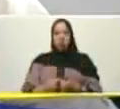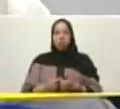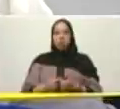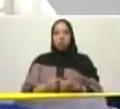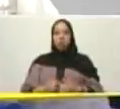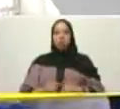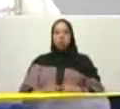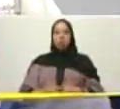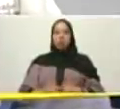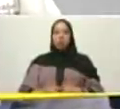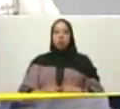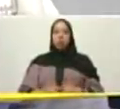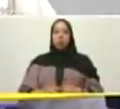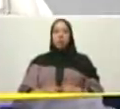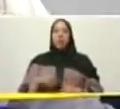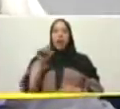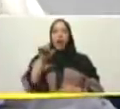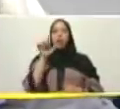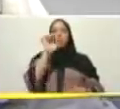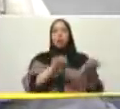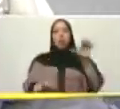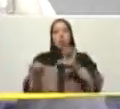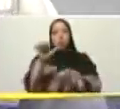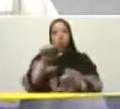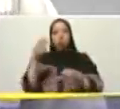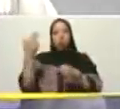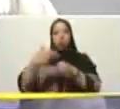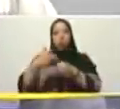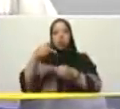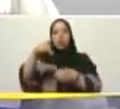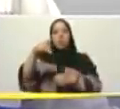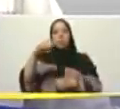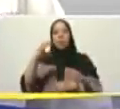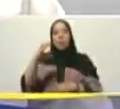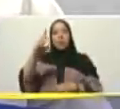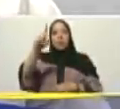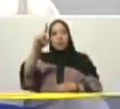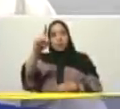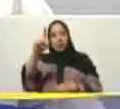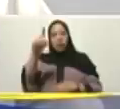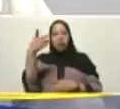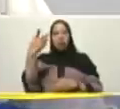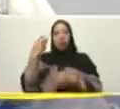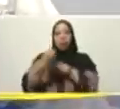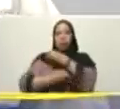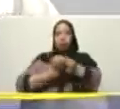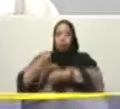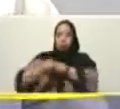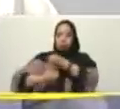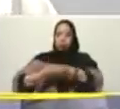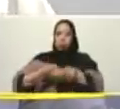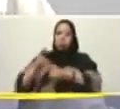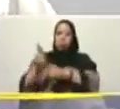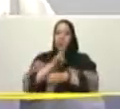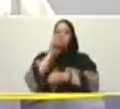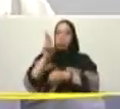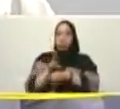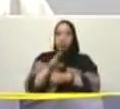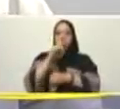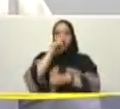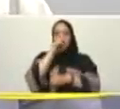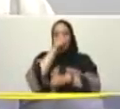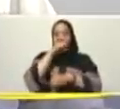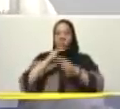carbonato que es lo que significa PVC se utilizara para fabricar en este complejo